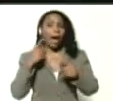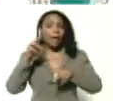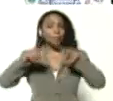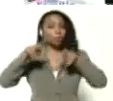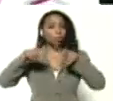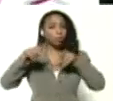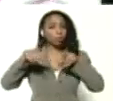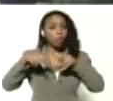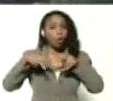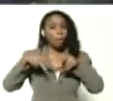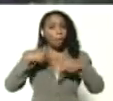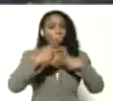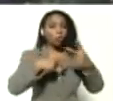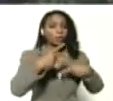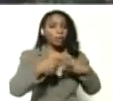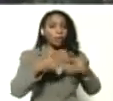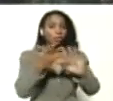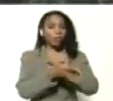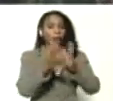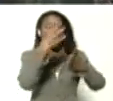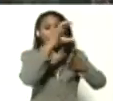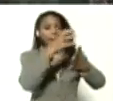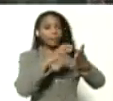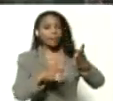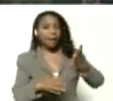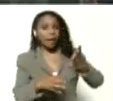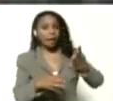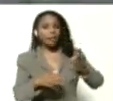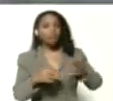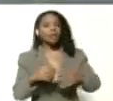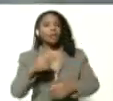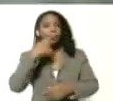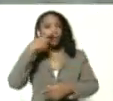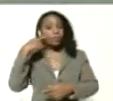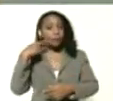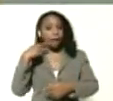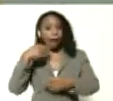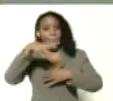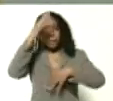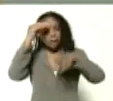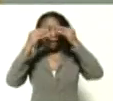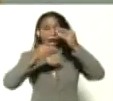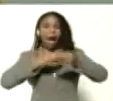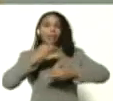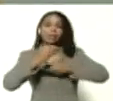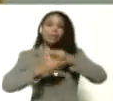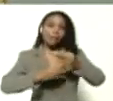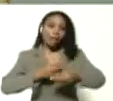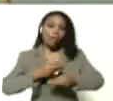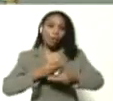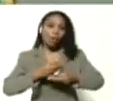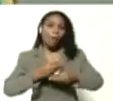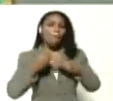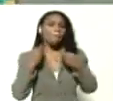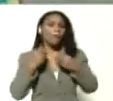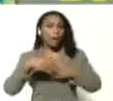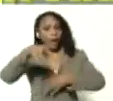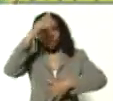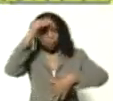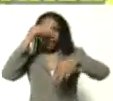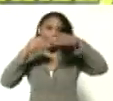porque una de las características que tiene que tener la educación es robinsoniana es aprender haciendo y haciendo para aprender